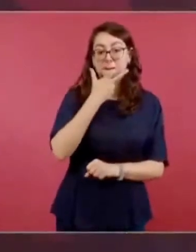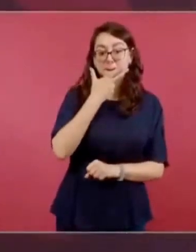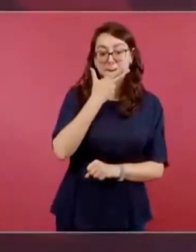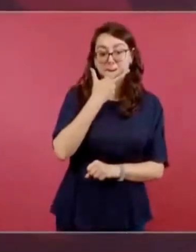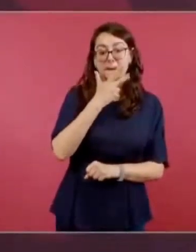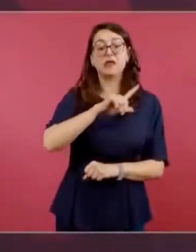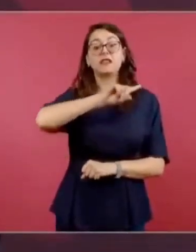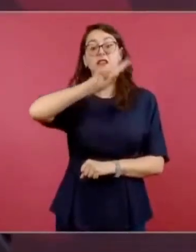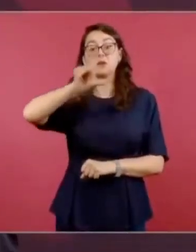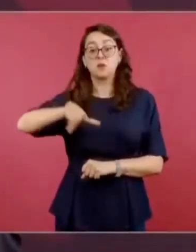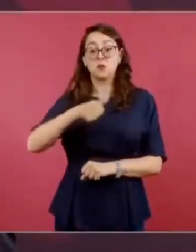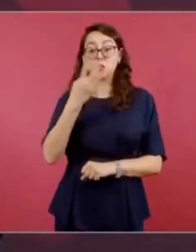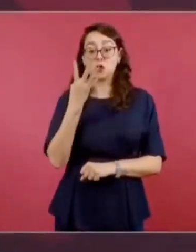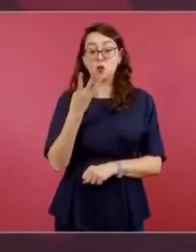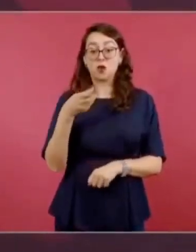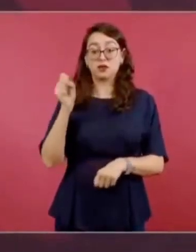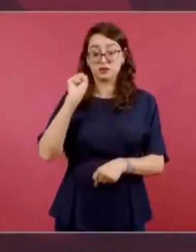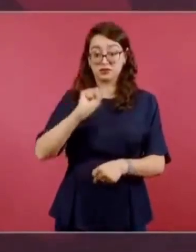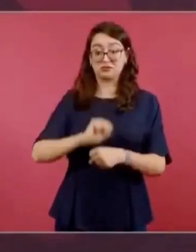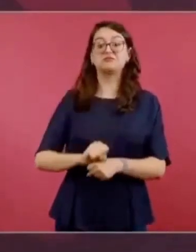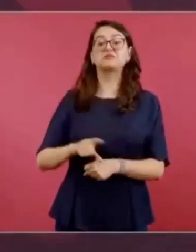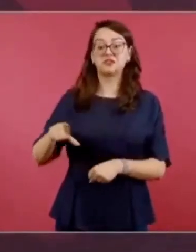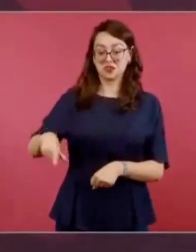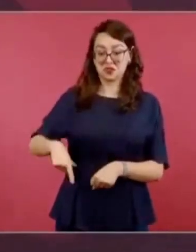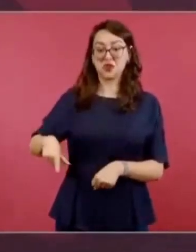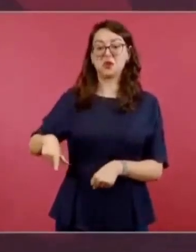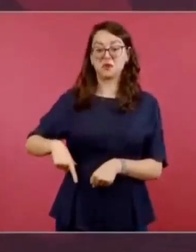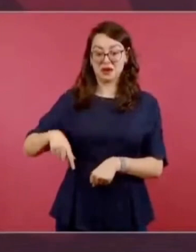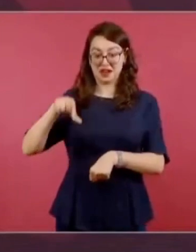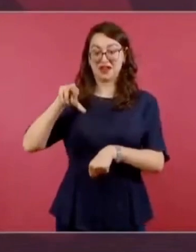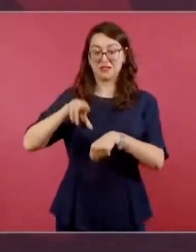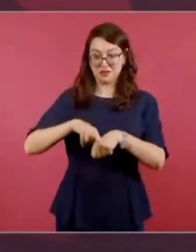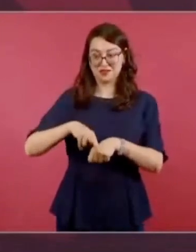se desempeñó como gobernador del estado.